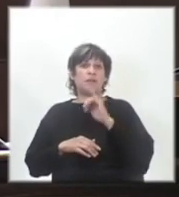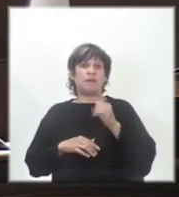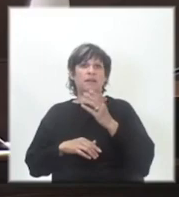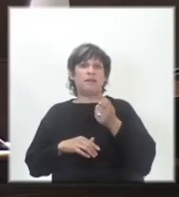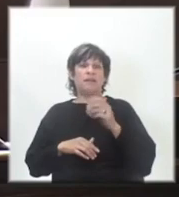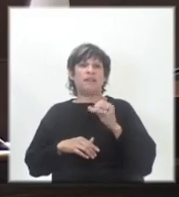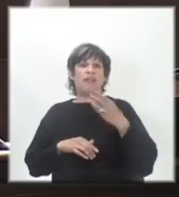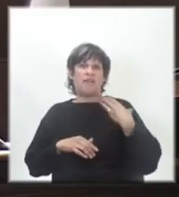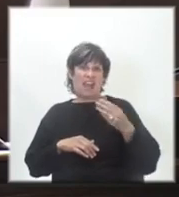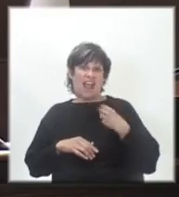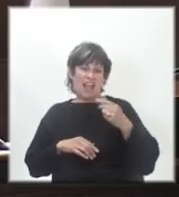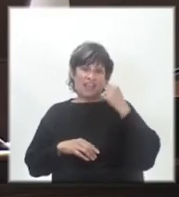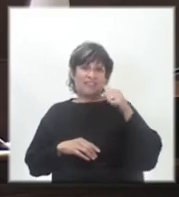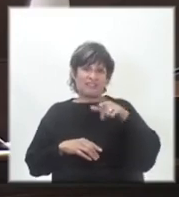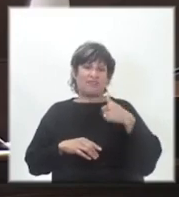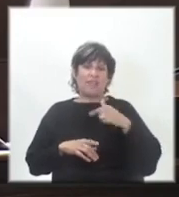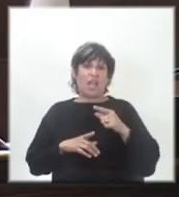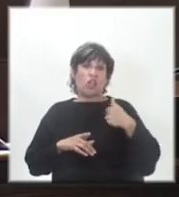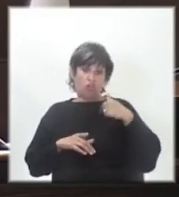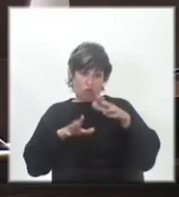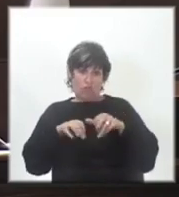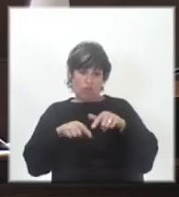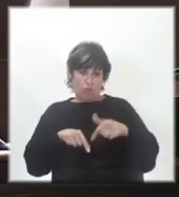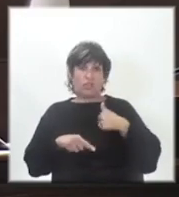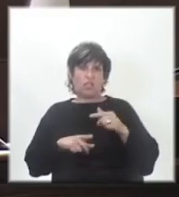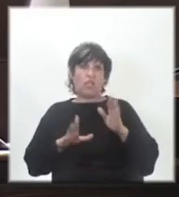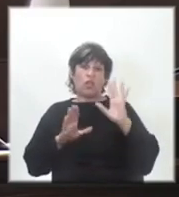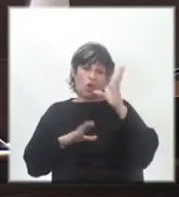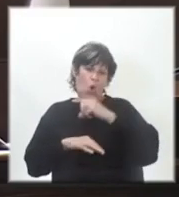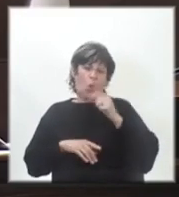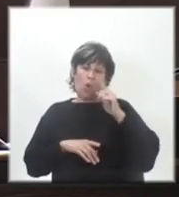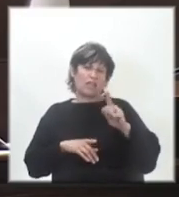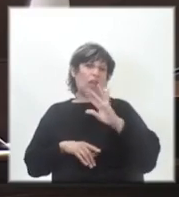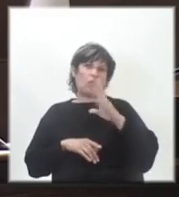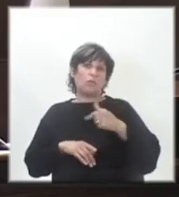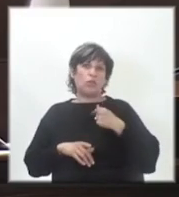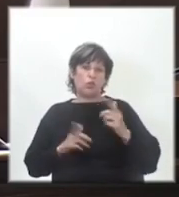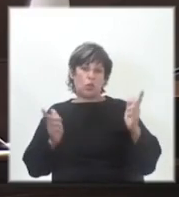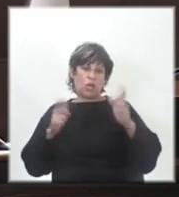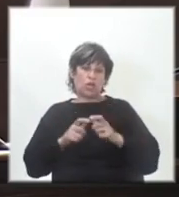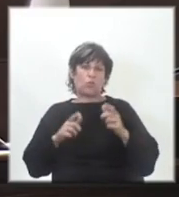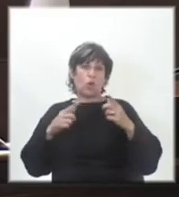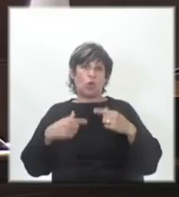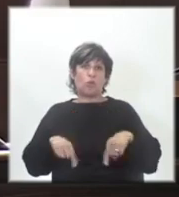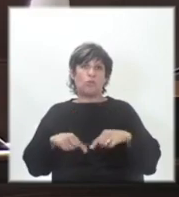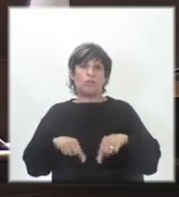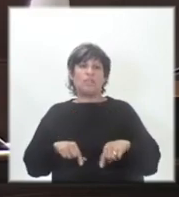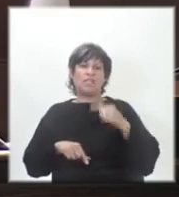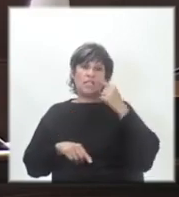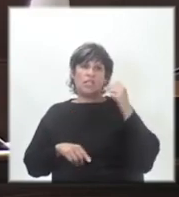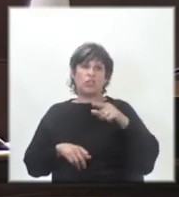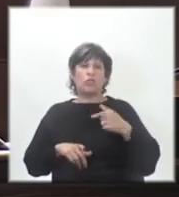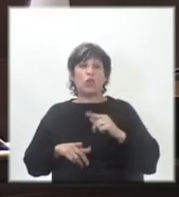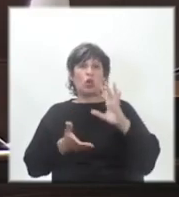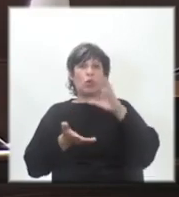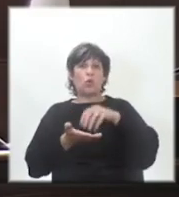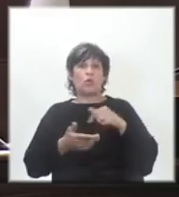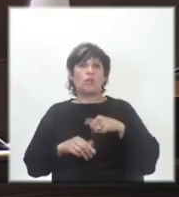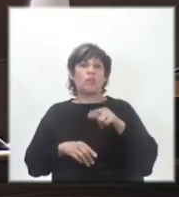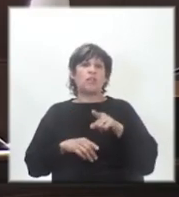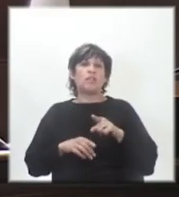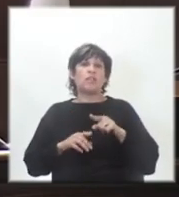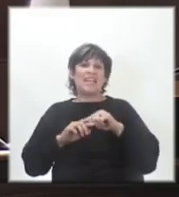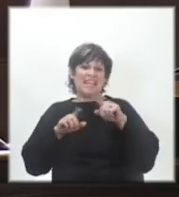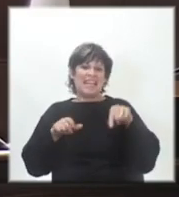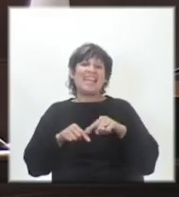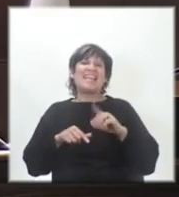No soportaban malos robos y reclamaron seguridad. Ustedes tuvieron una reunión con el ministro, le digo más, en un lugar que se llama el Salón San